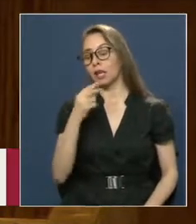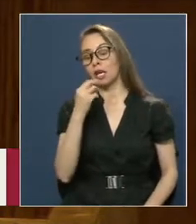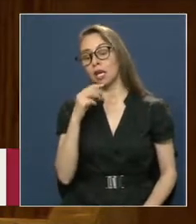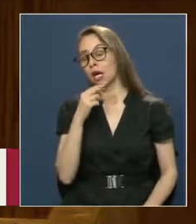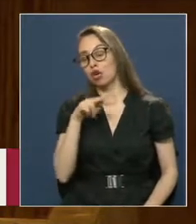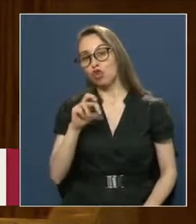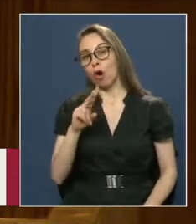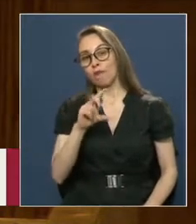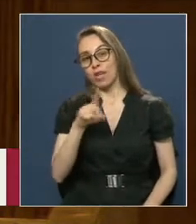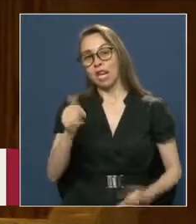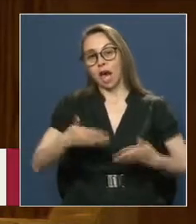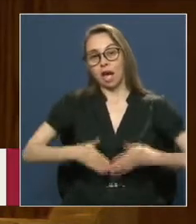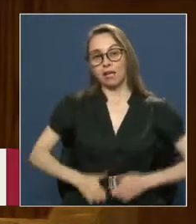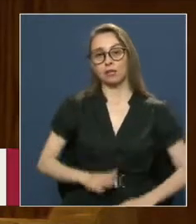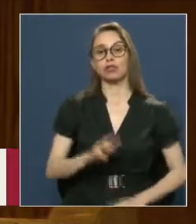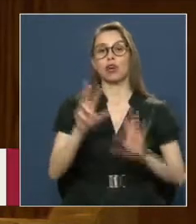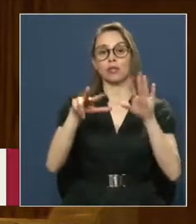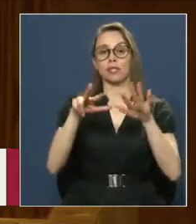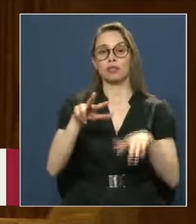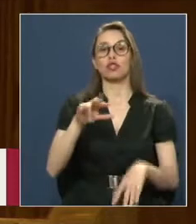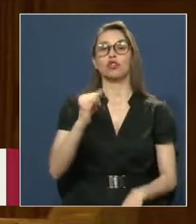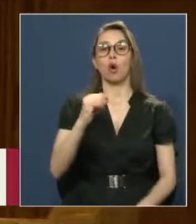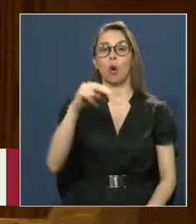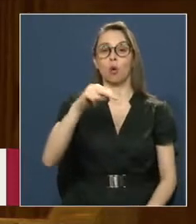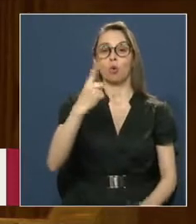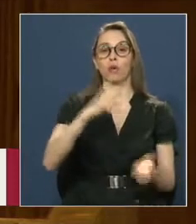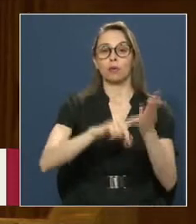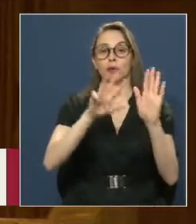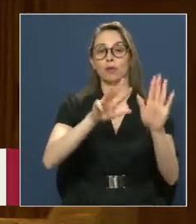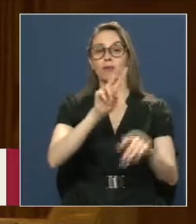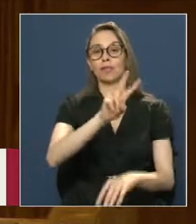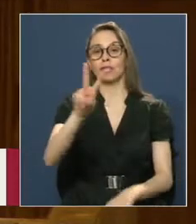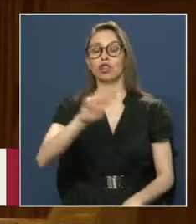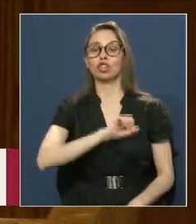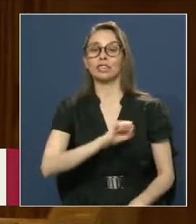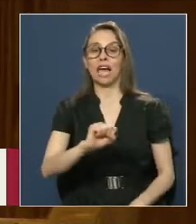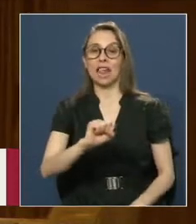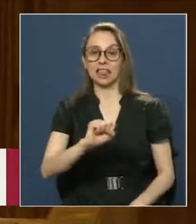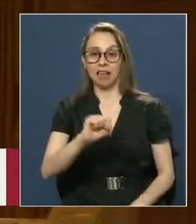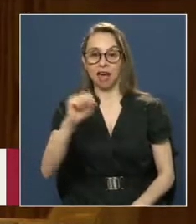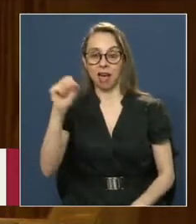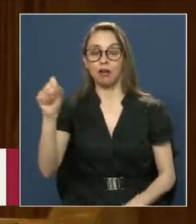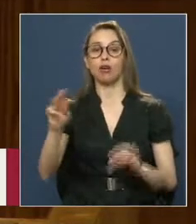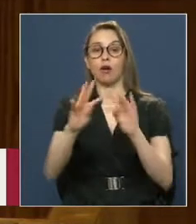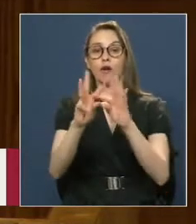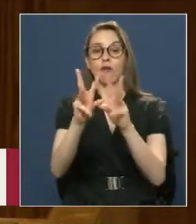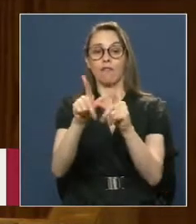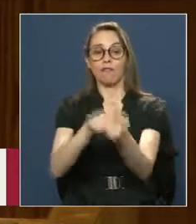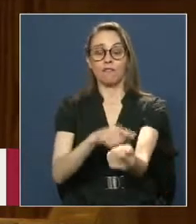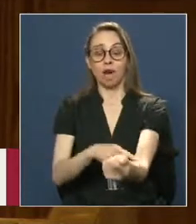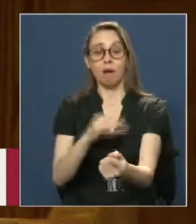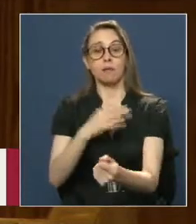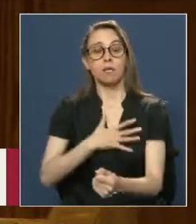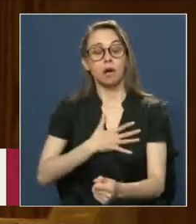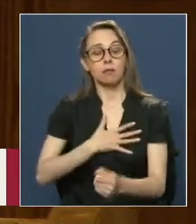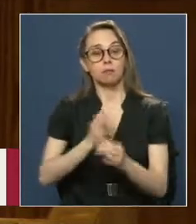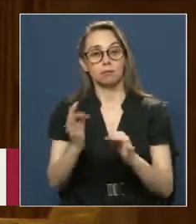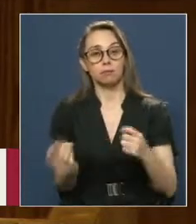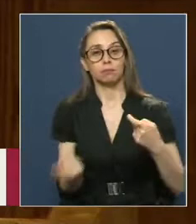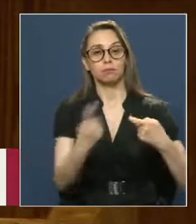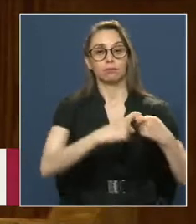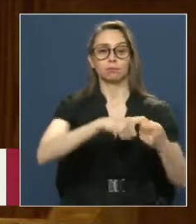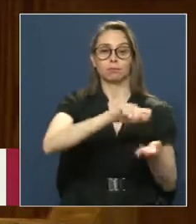el 18 de junio de 1922 En el seno de una familia con fuerte arraigo en el antiguo